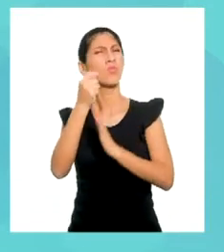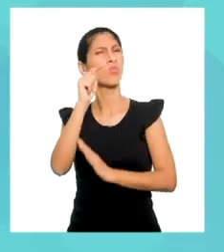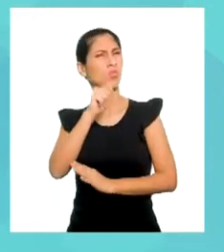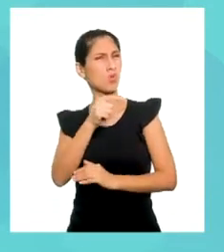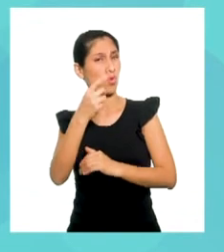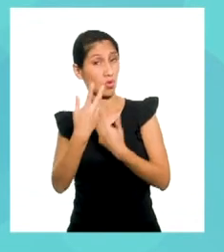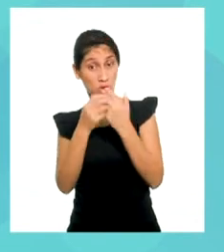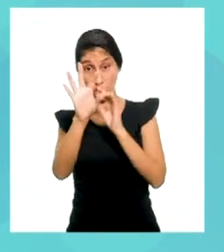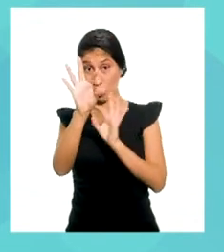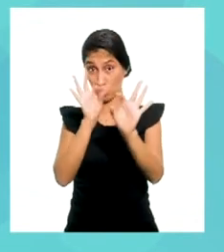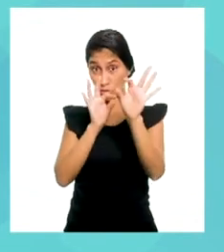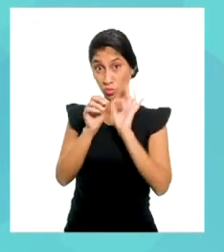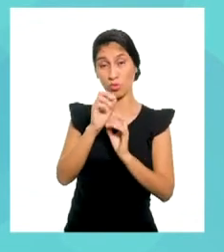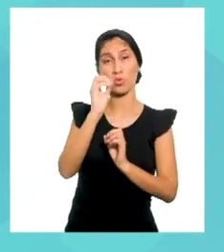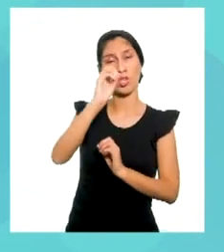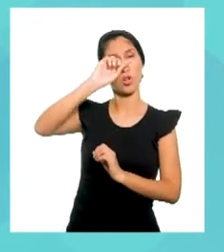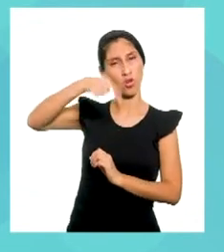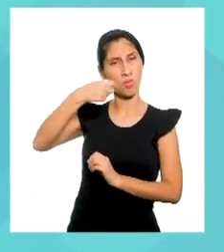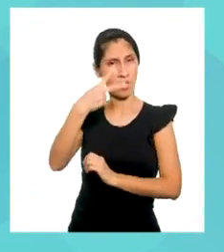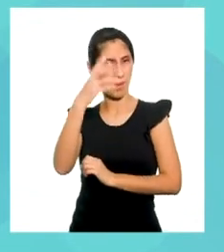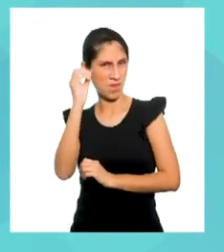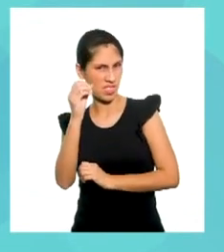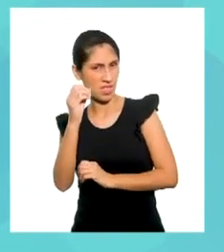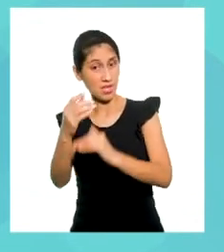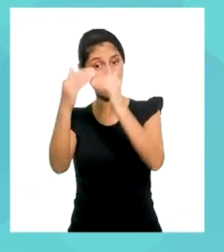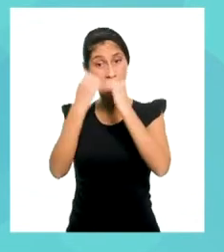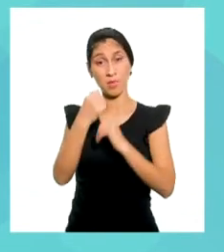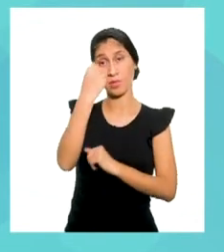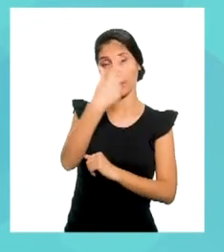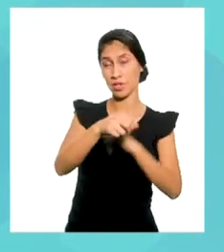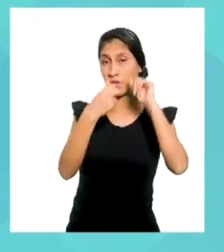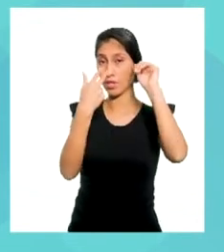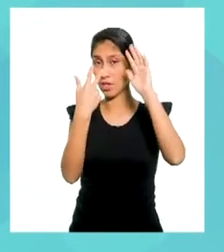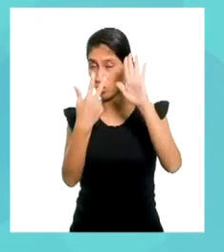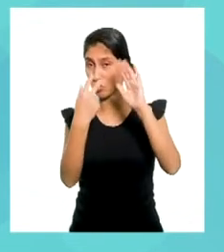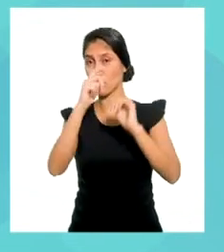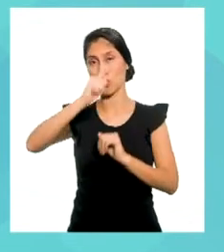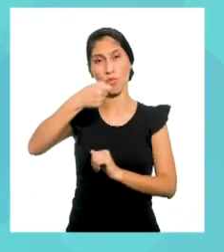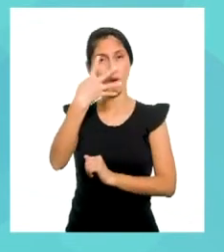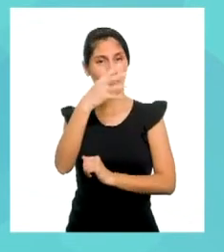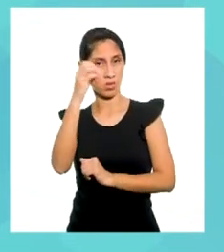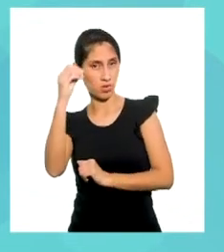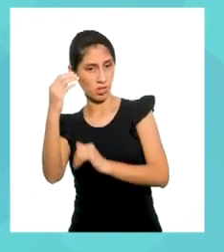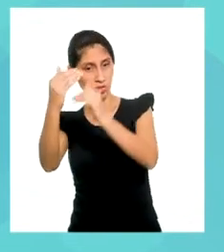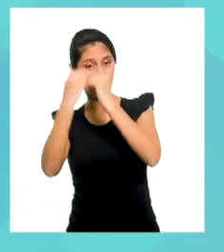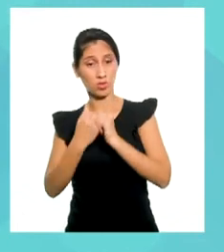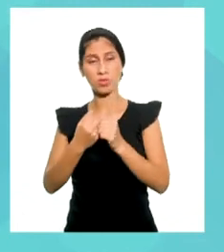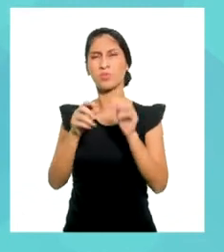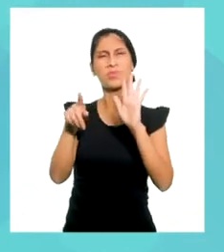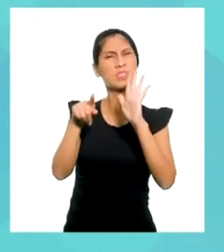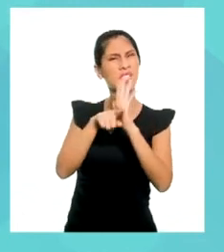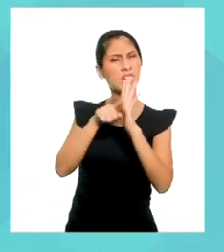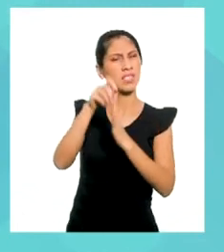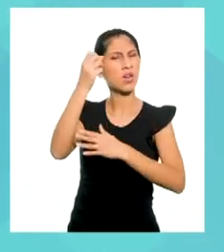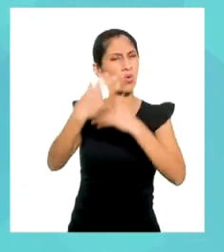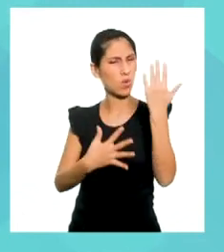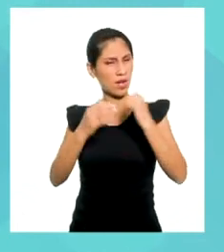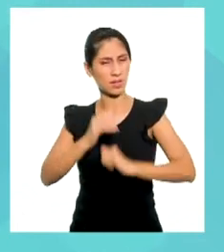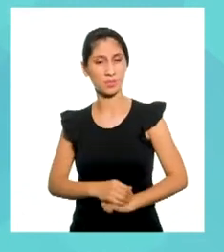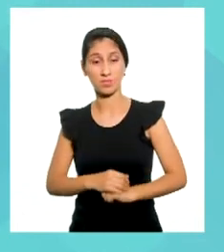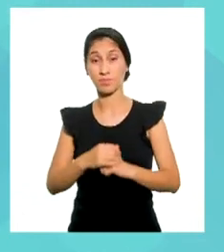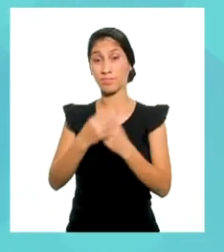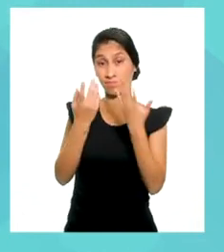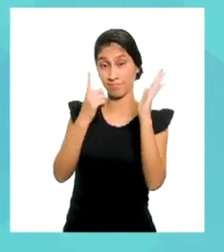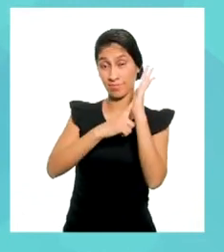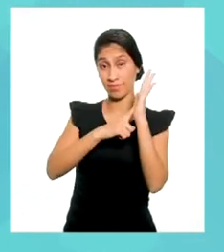tomamos los puntos 0,20 y 38,400. Se restan los valores del eje